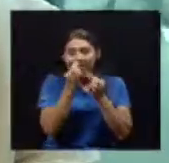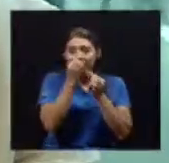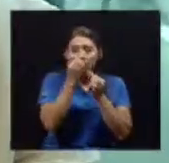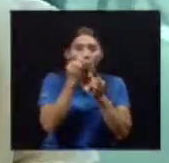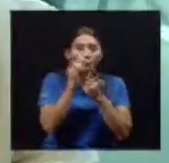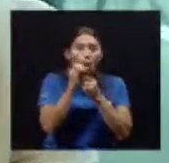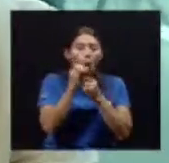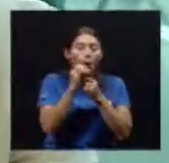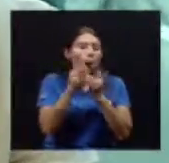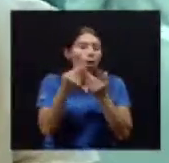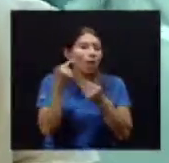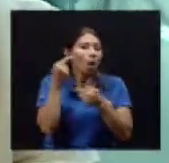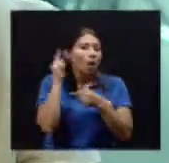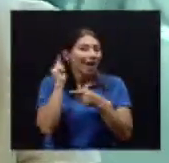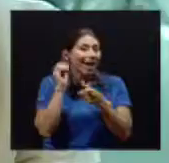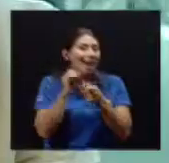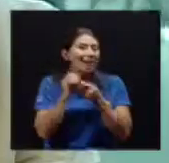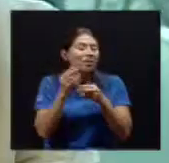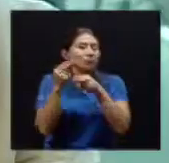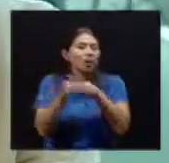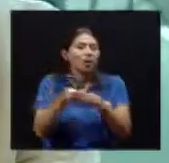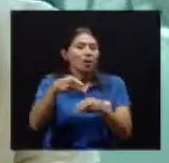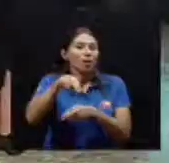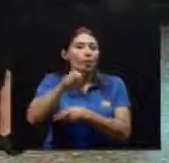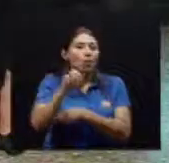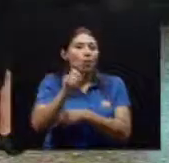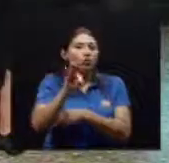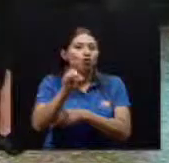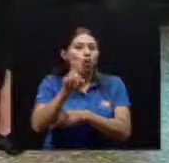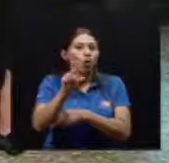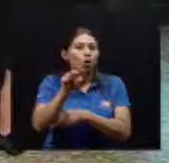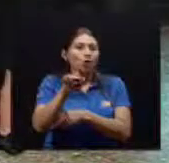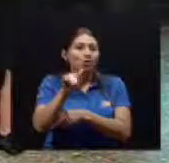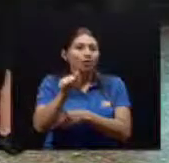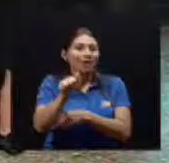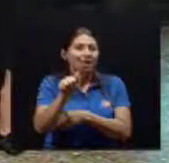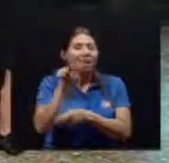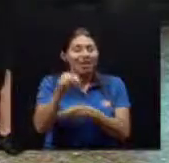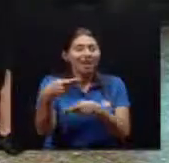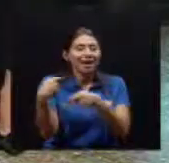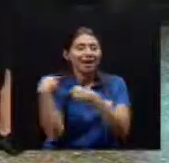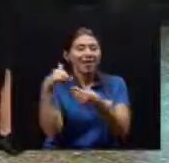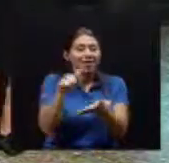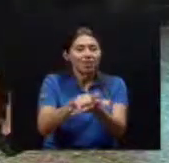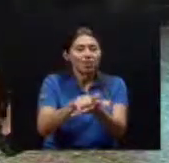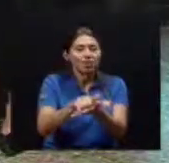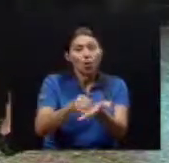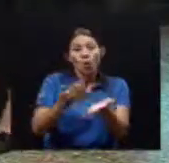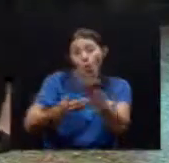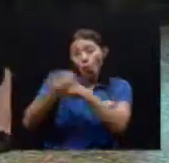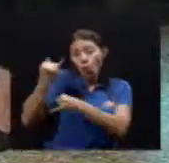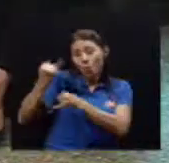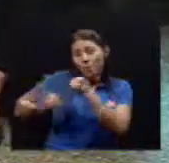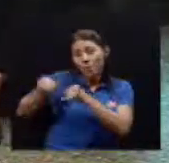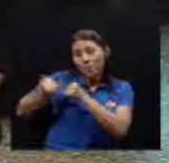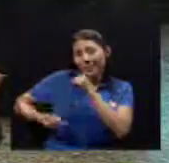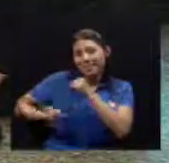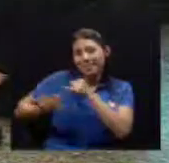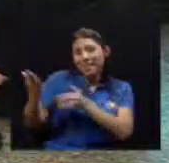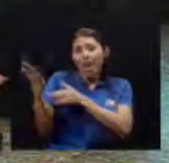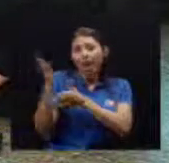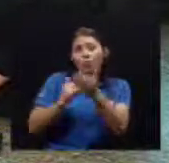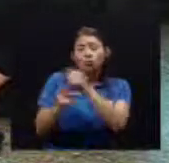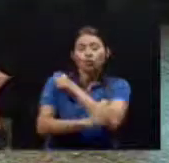tendencias En algunos países A desarrollar Una especialidad Tipo Gerontología Con